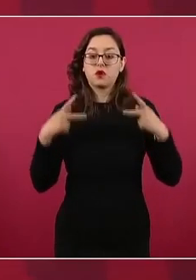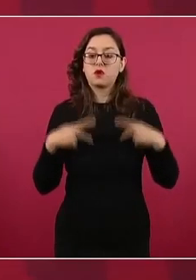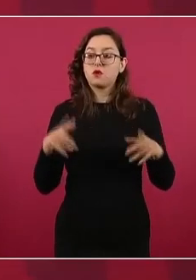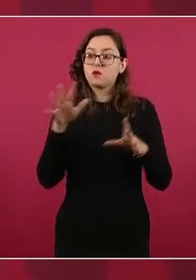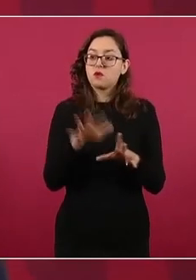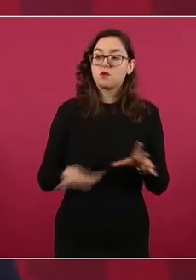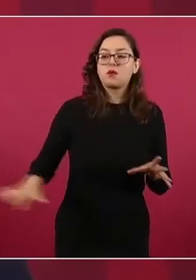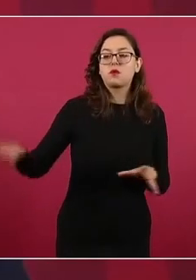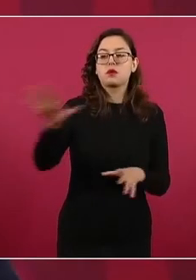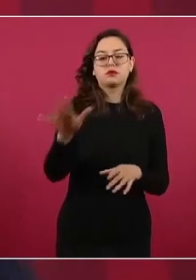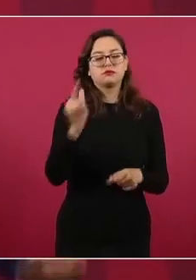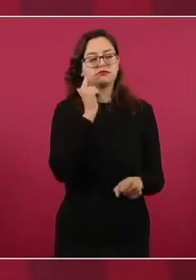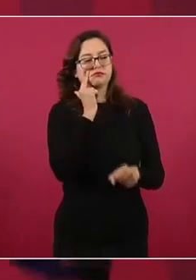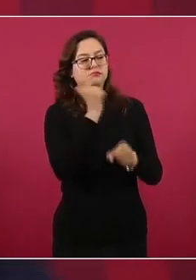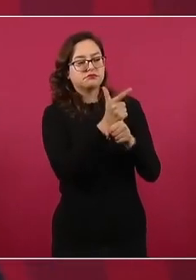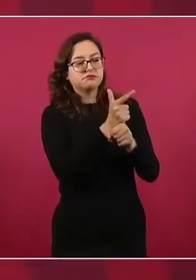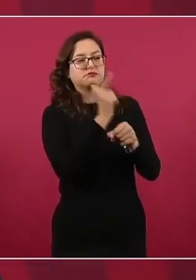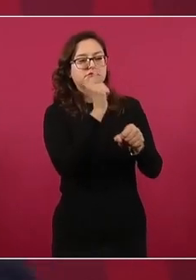Pues,